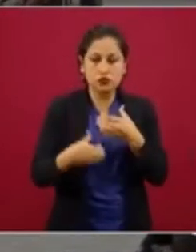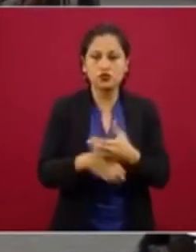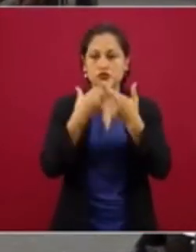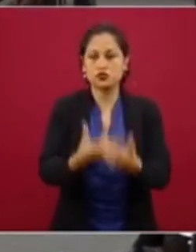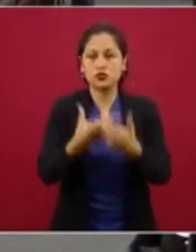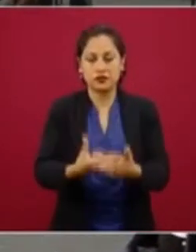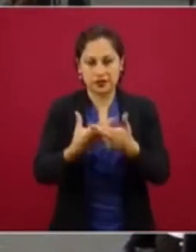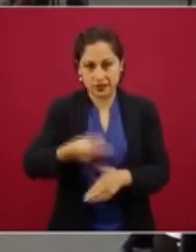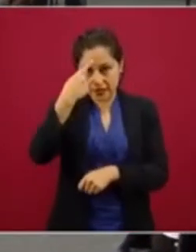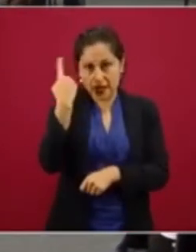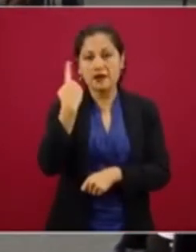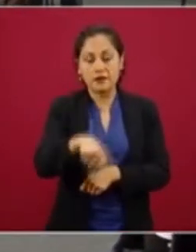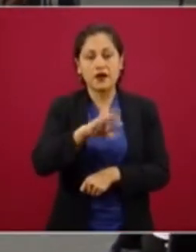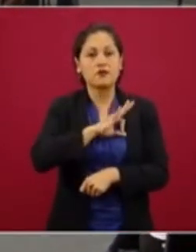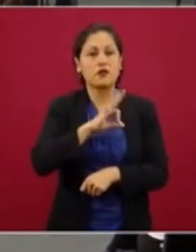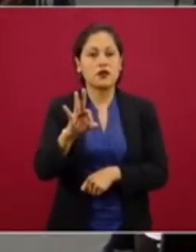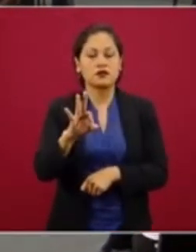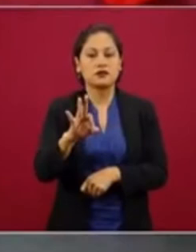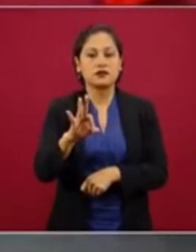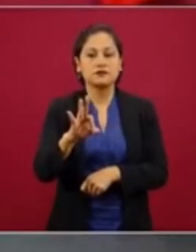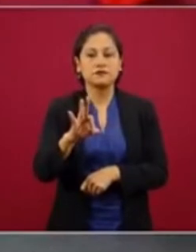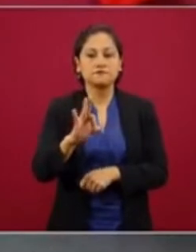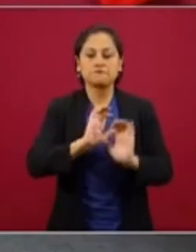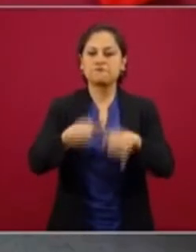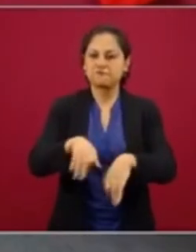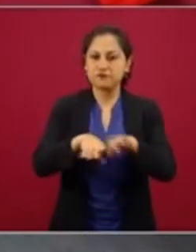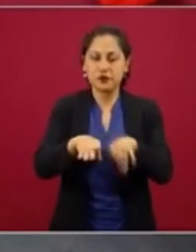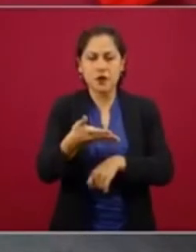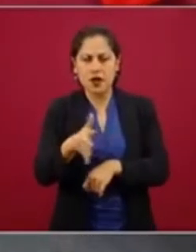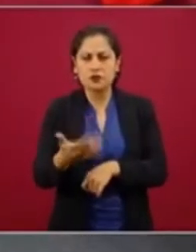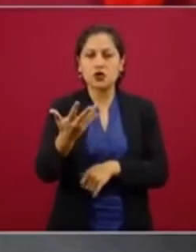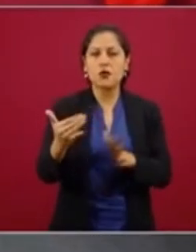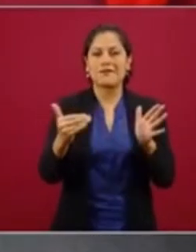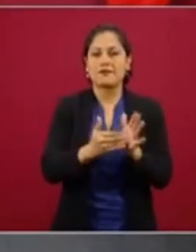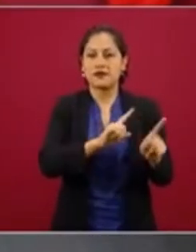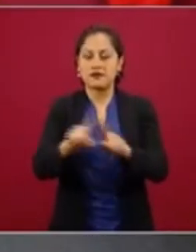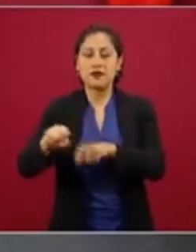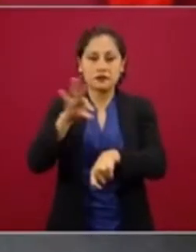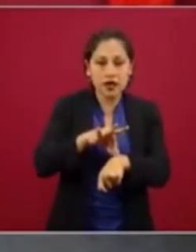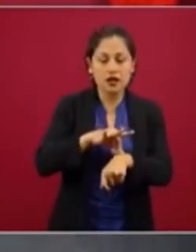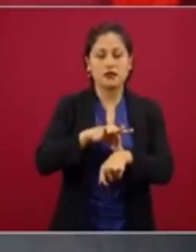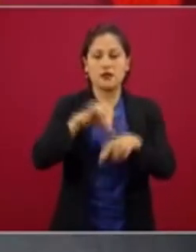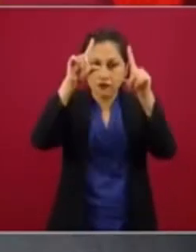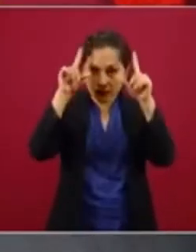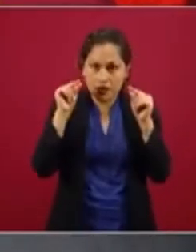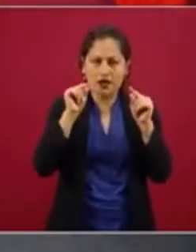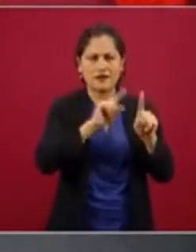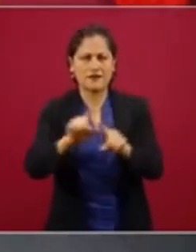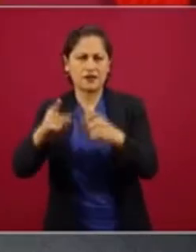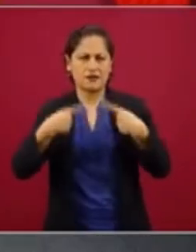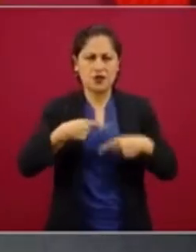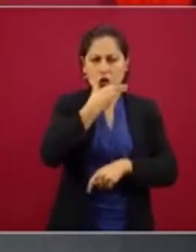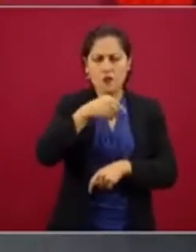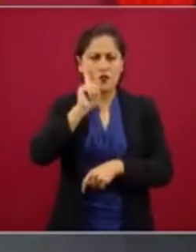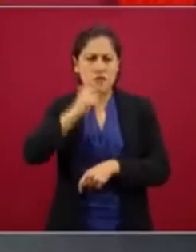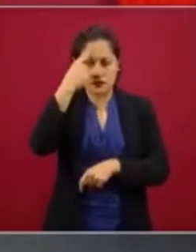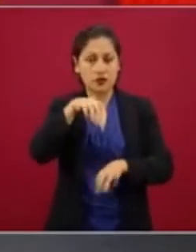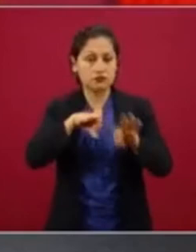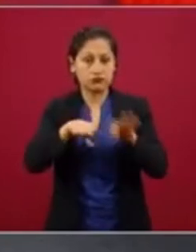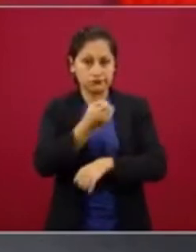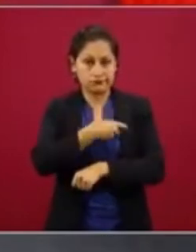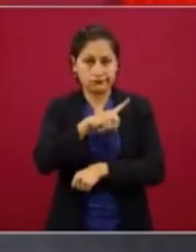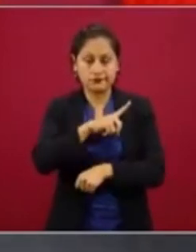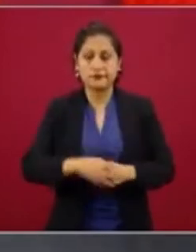contratar casi 50 mil médicos y enfermeras y trabajadores de la salud. El resultado,